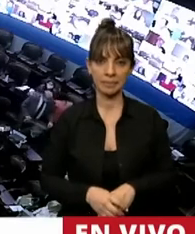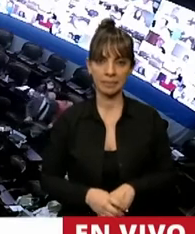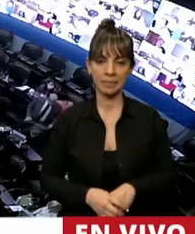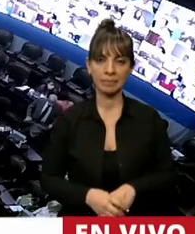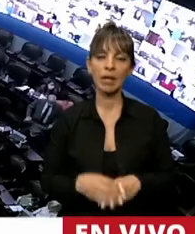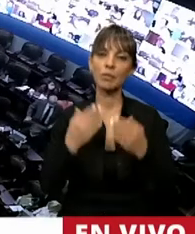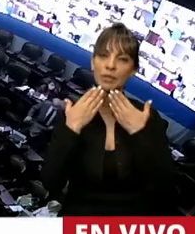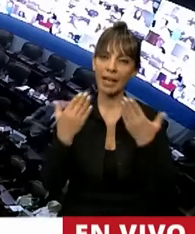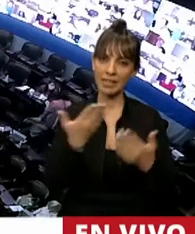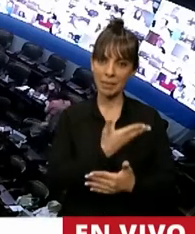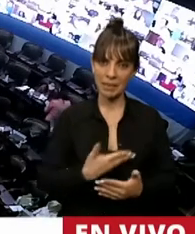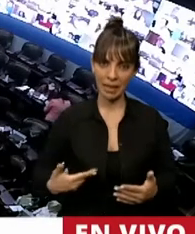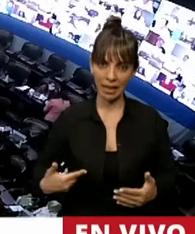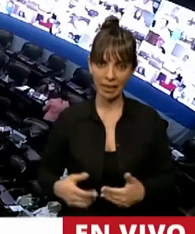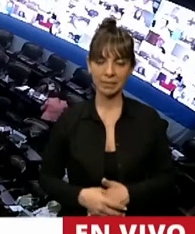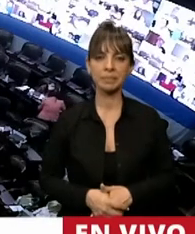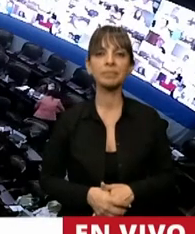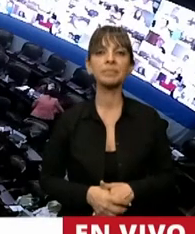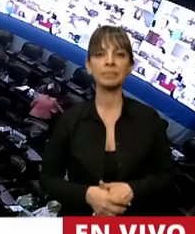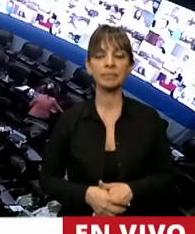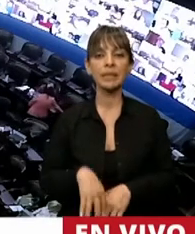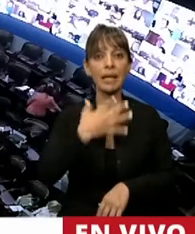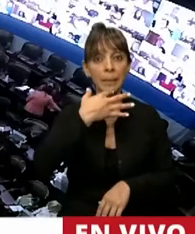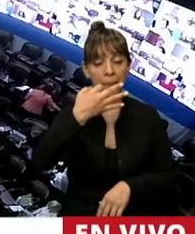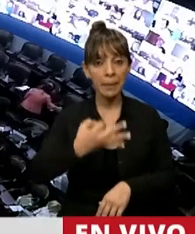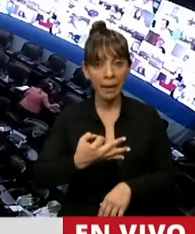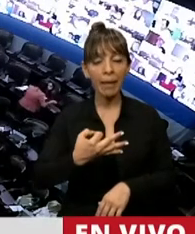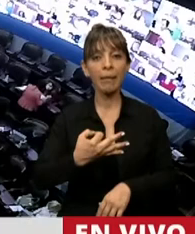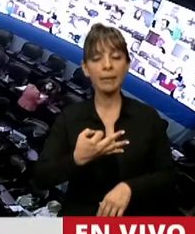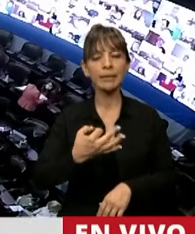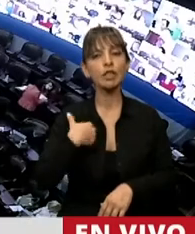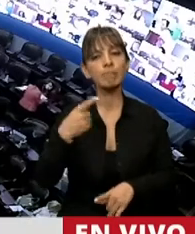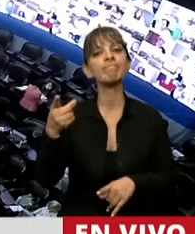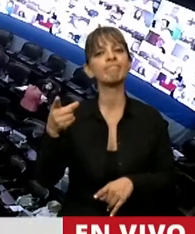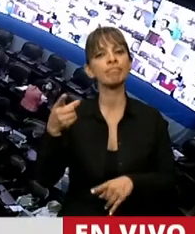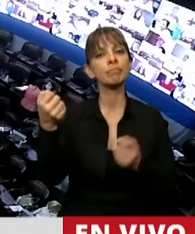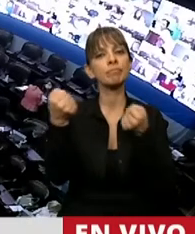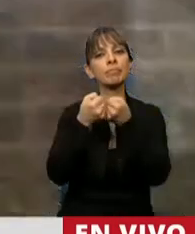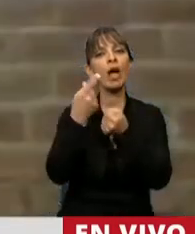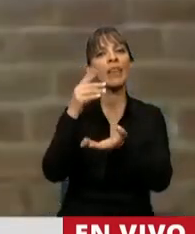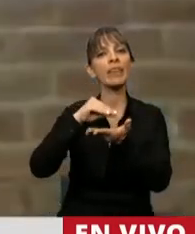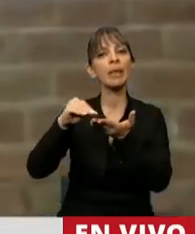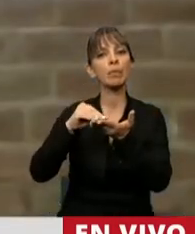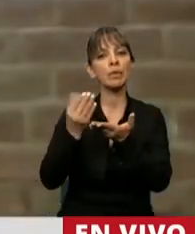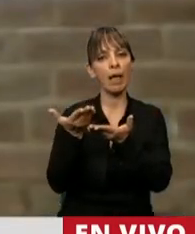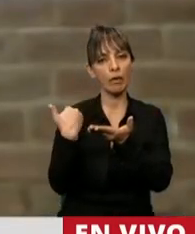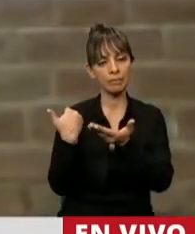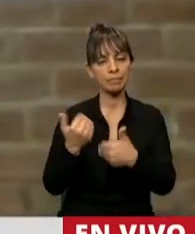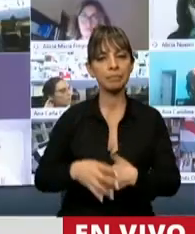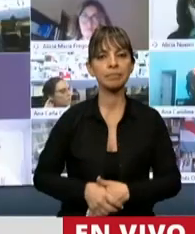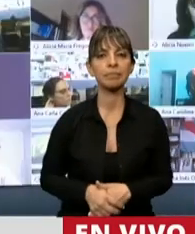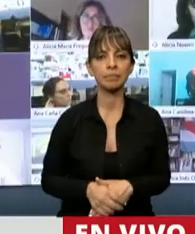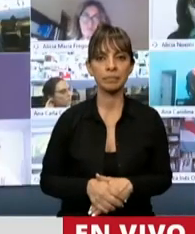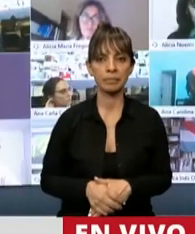Gracias, presidente. La verdad es que voy a coincidir con un diputado que me antecedió...